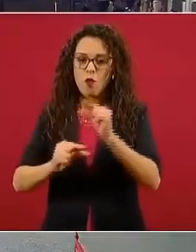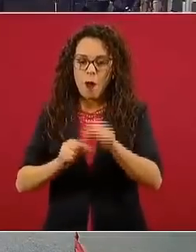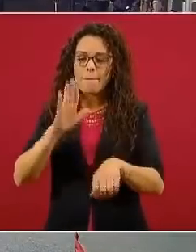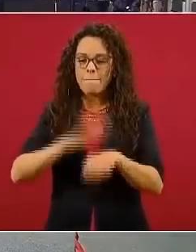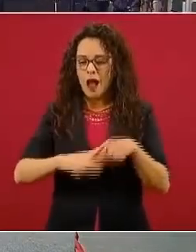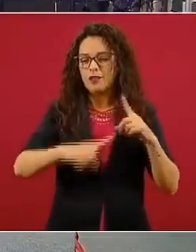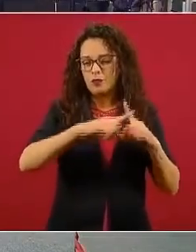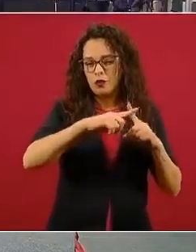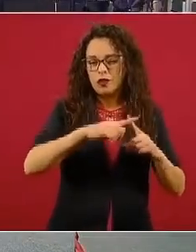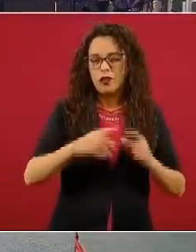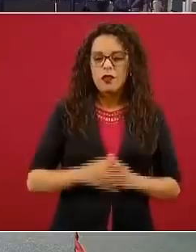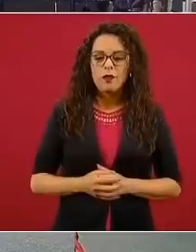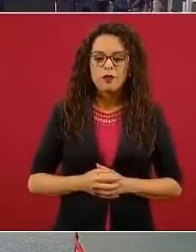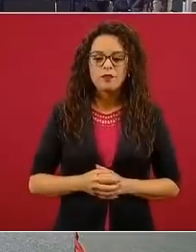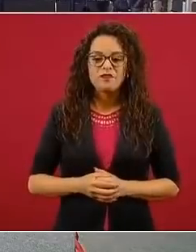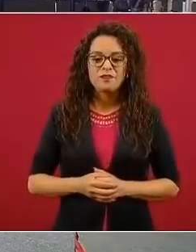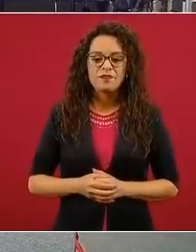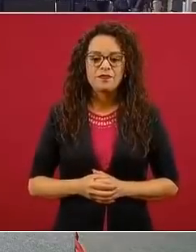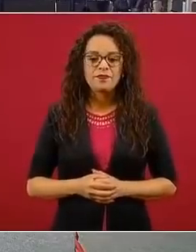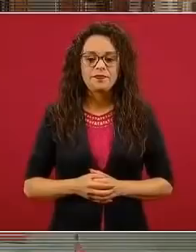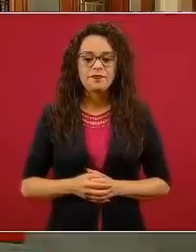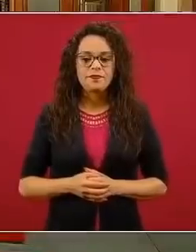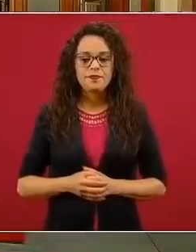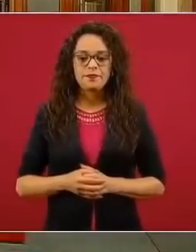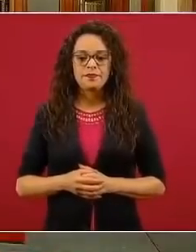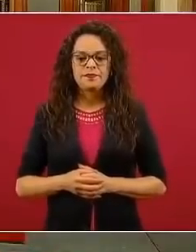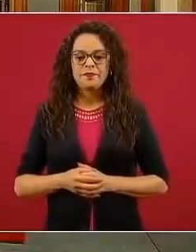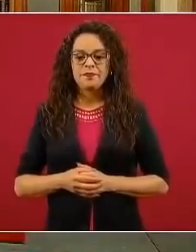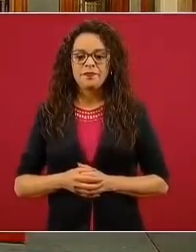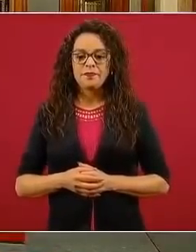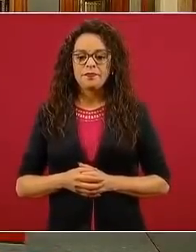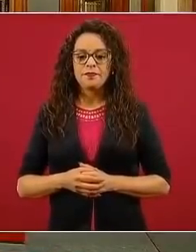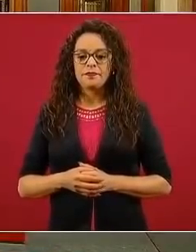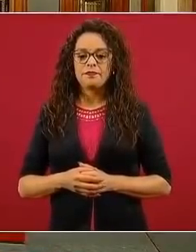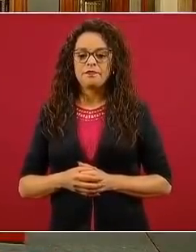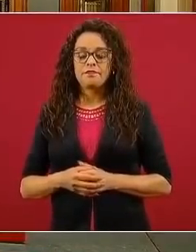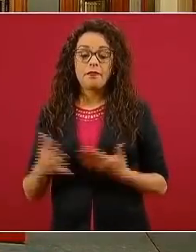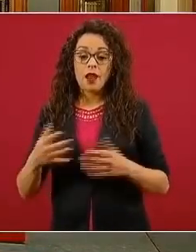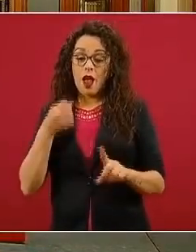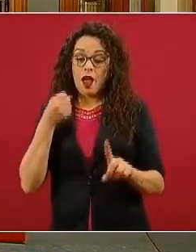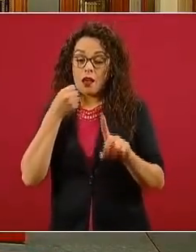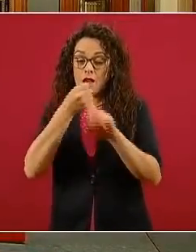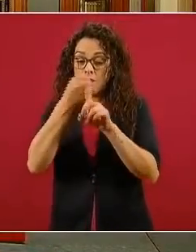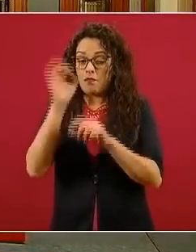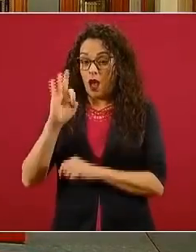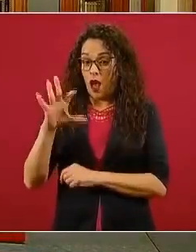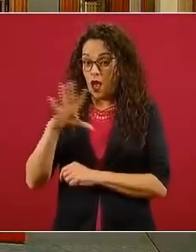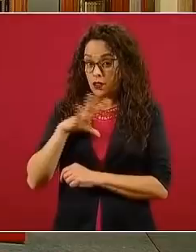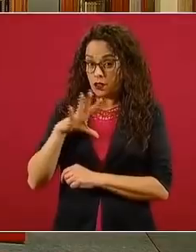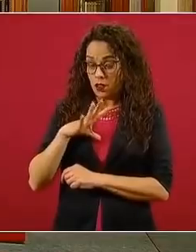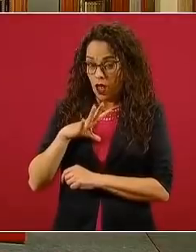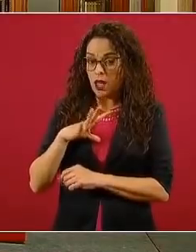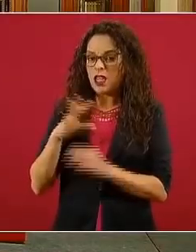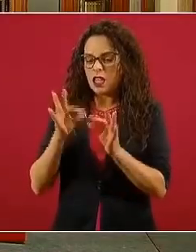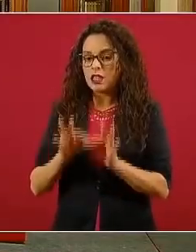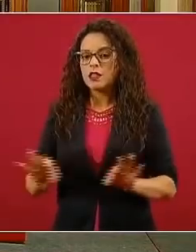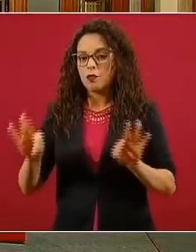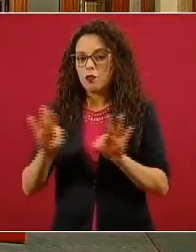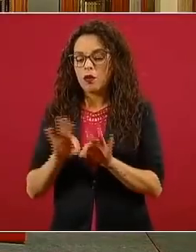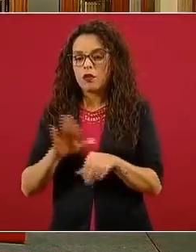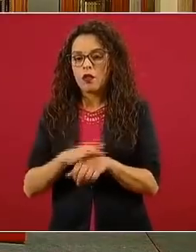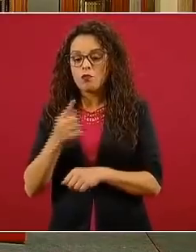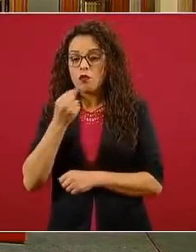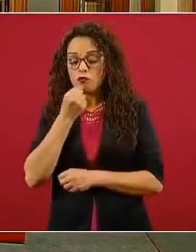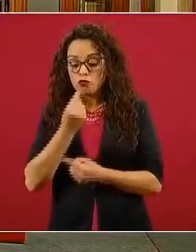Yo creo que es importante que el impacto que podamos tener a partir de que los niños